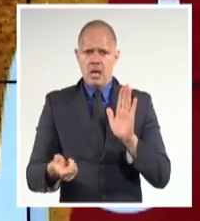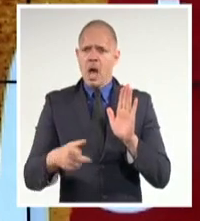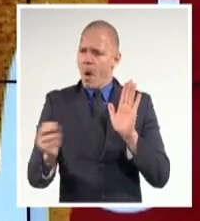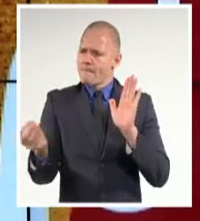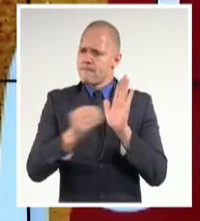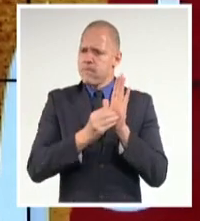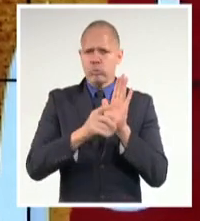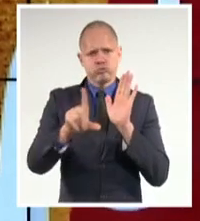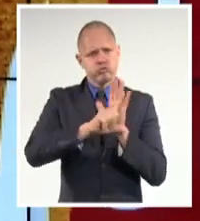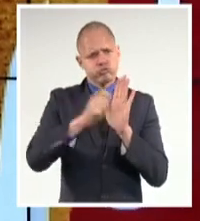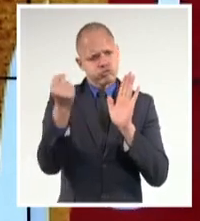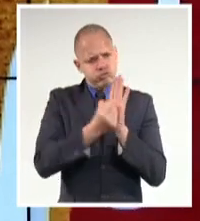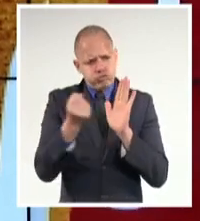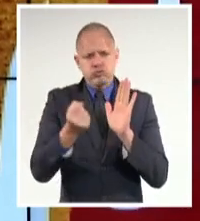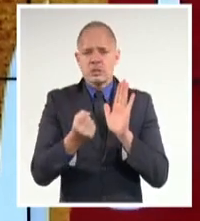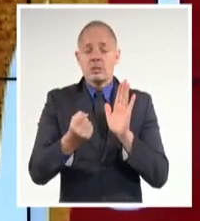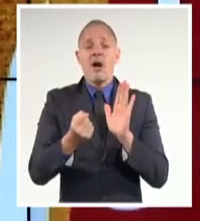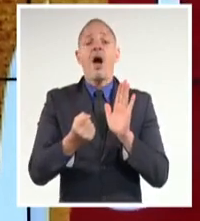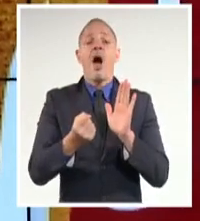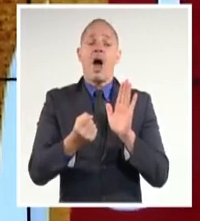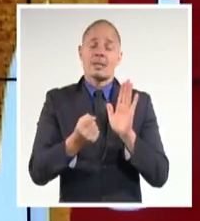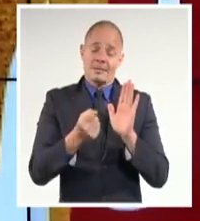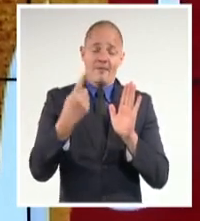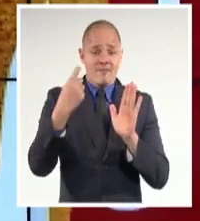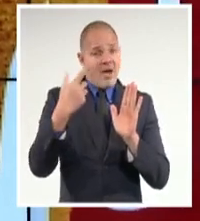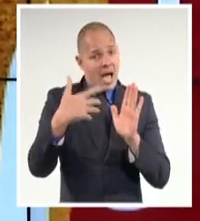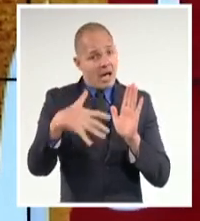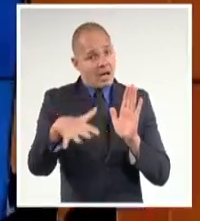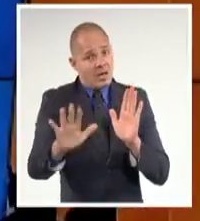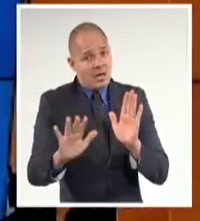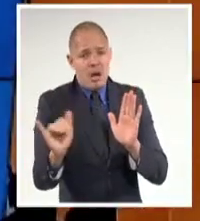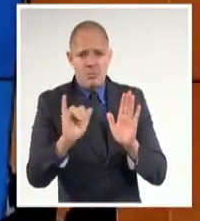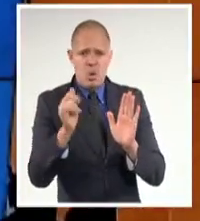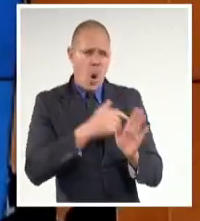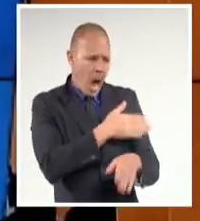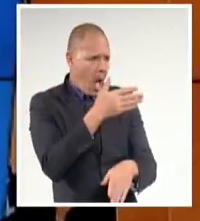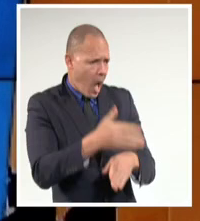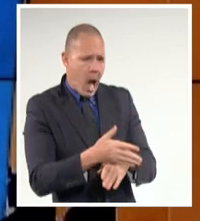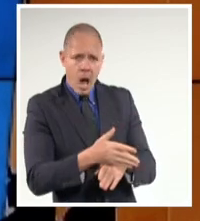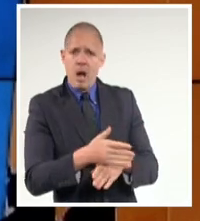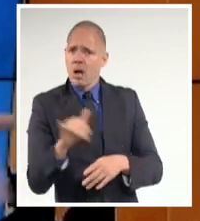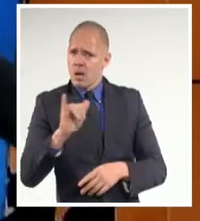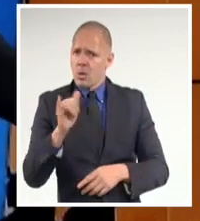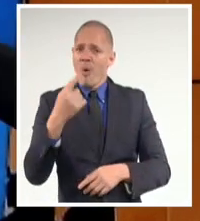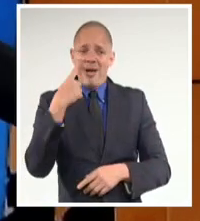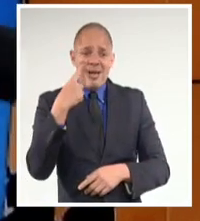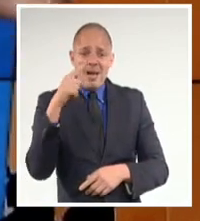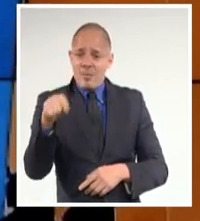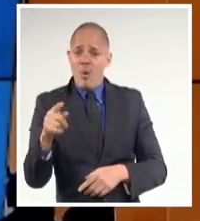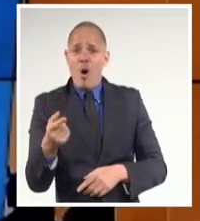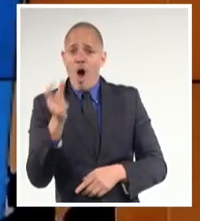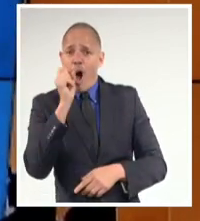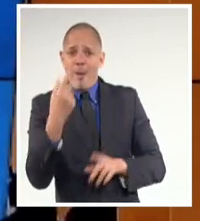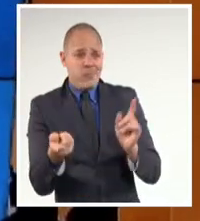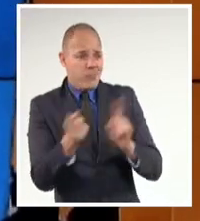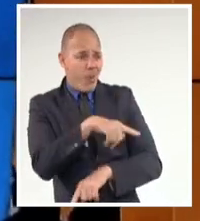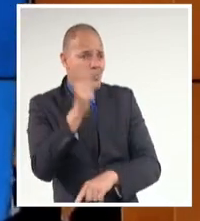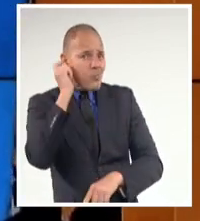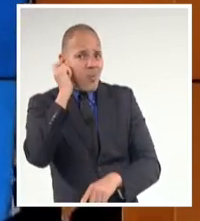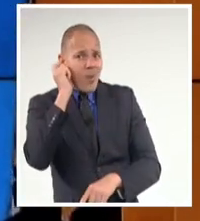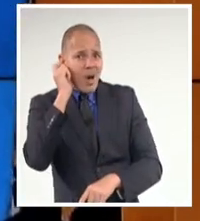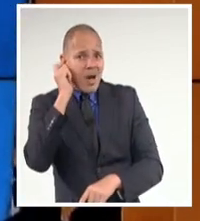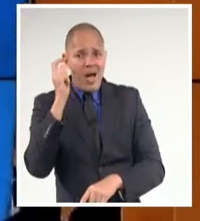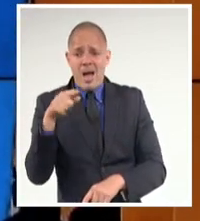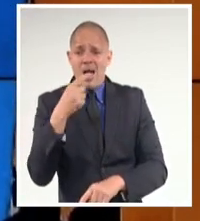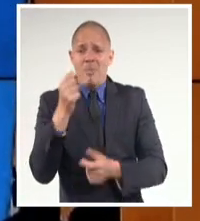garantías para que no haya impunidad en estos casos. Varios especialistas han dicho por estos días que el nuevo Código de las